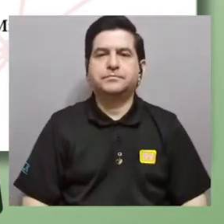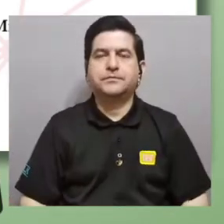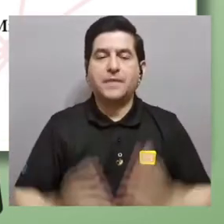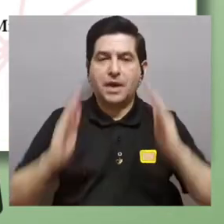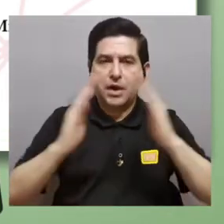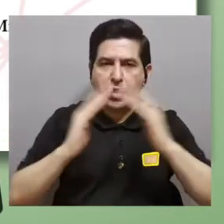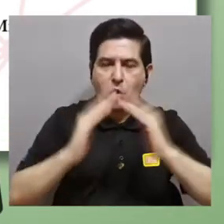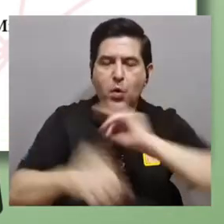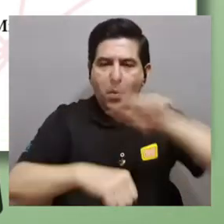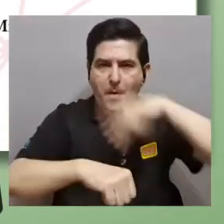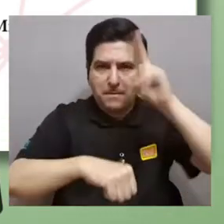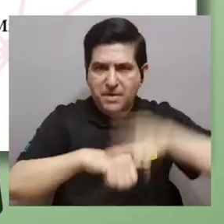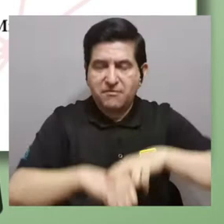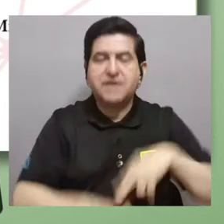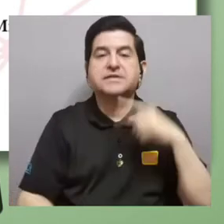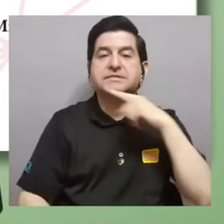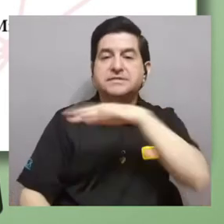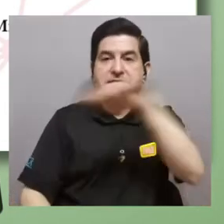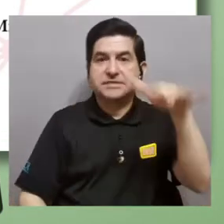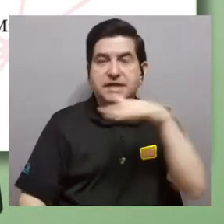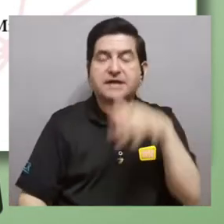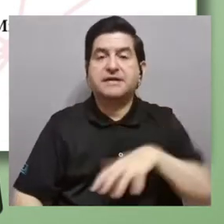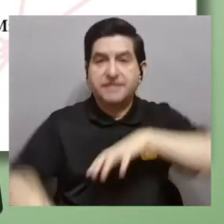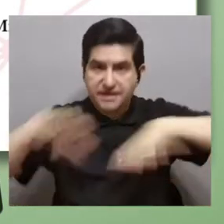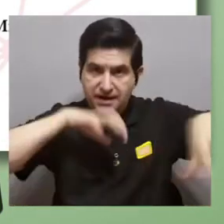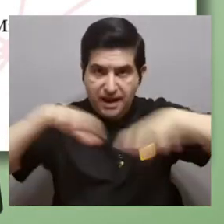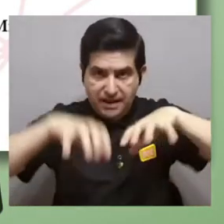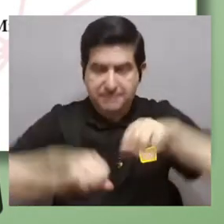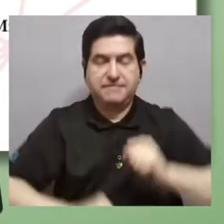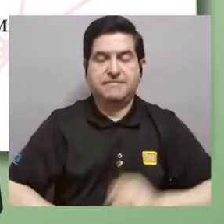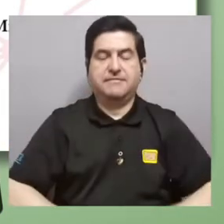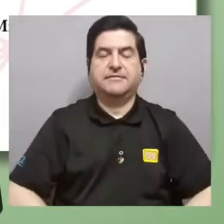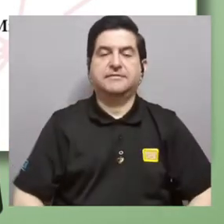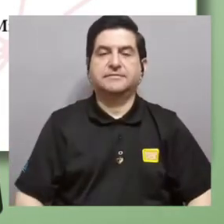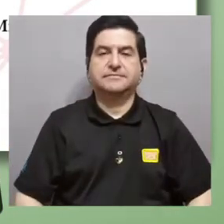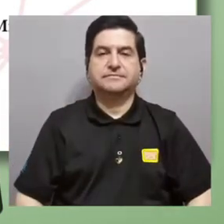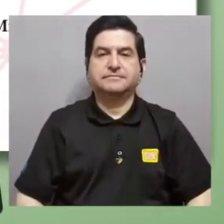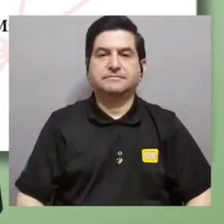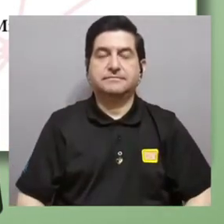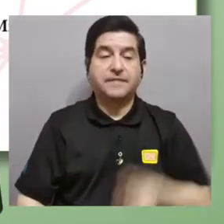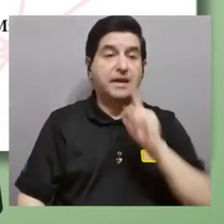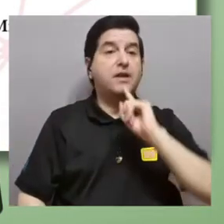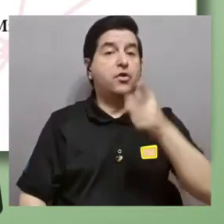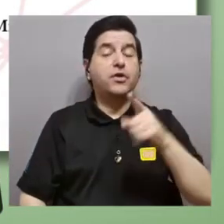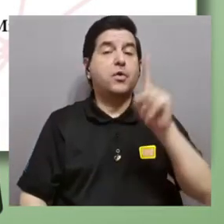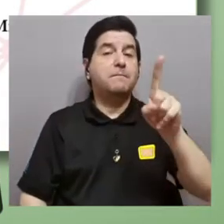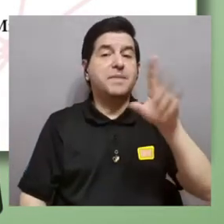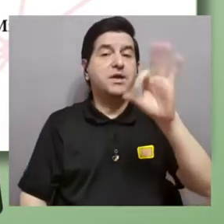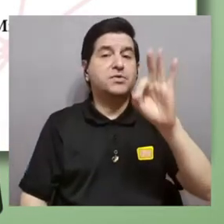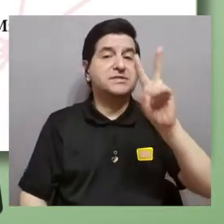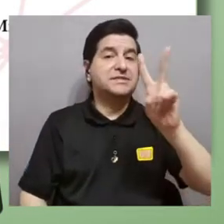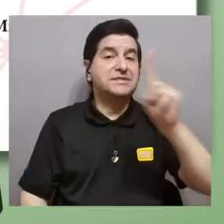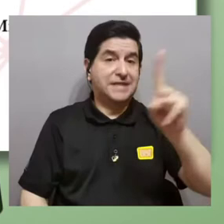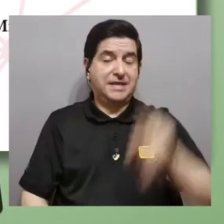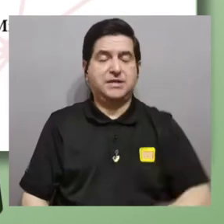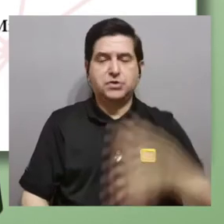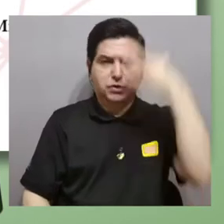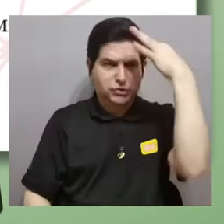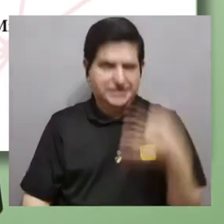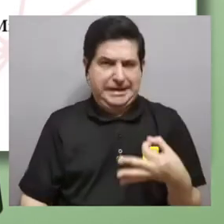La convivencia nacional es una realidad activa y dinámica. Esto lo dijo en